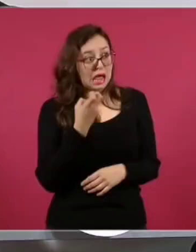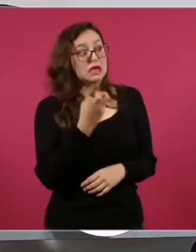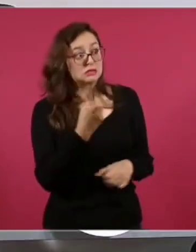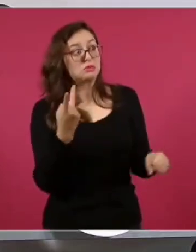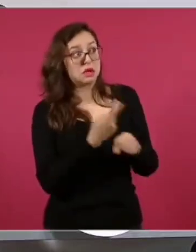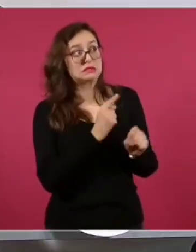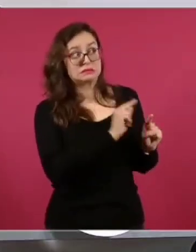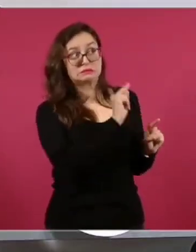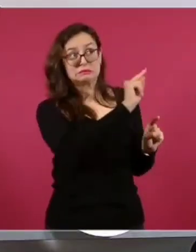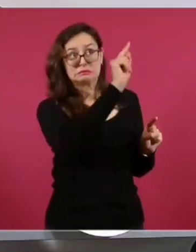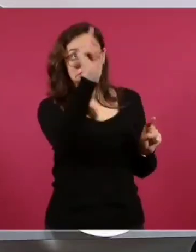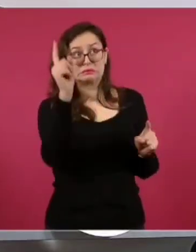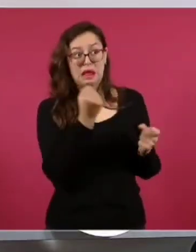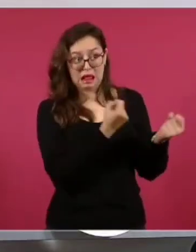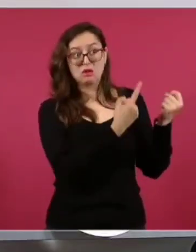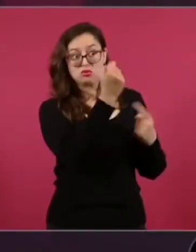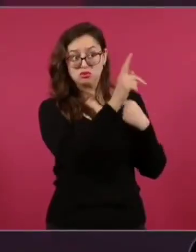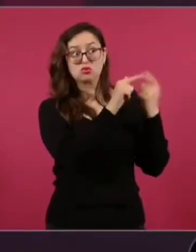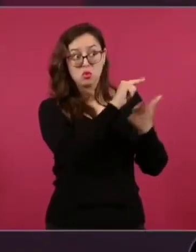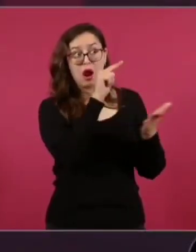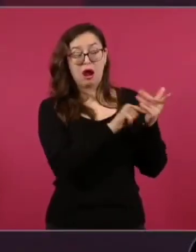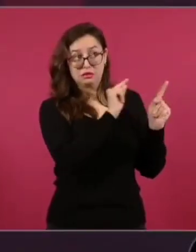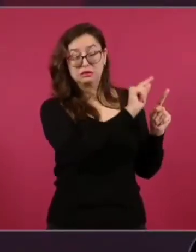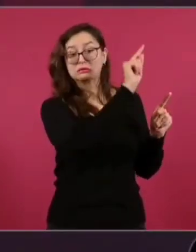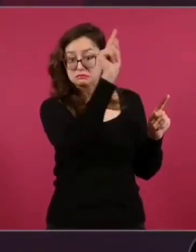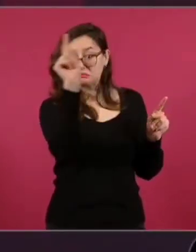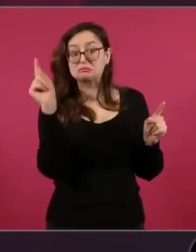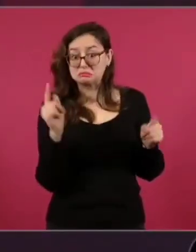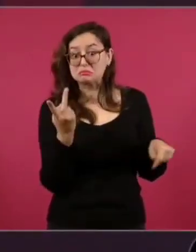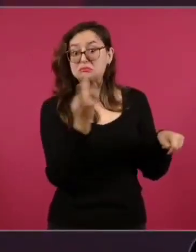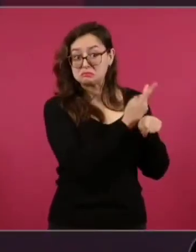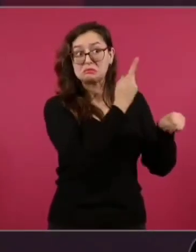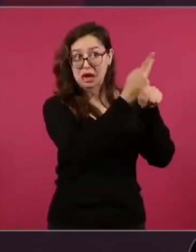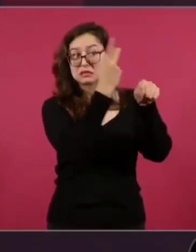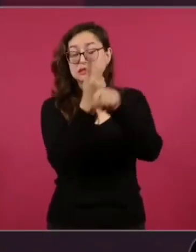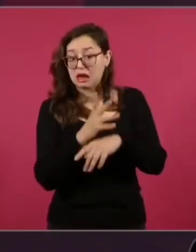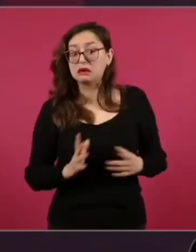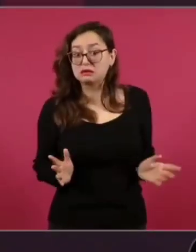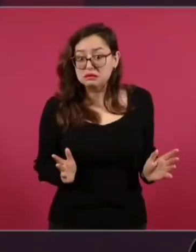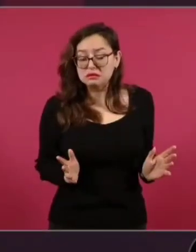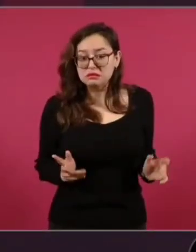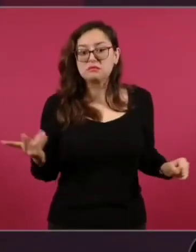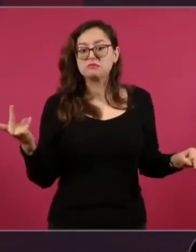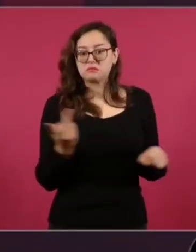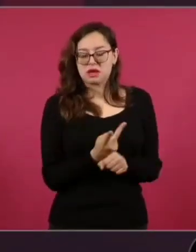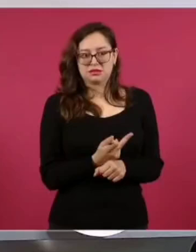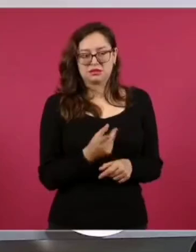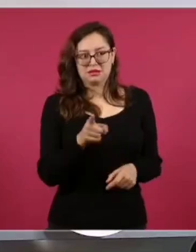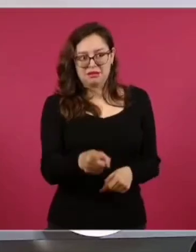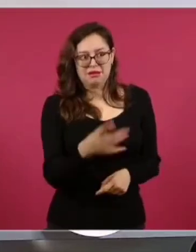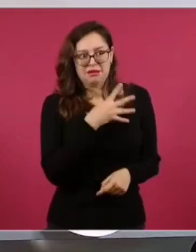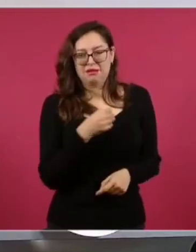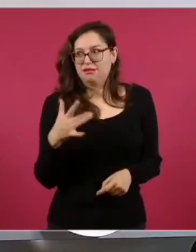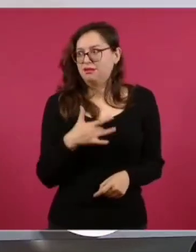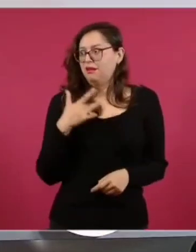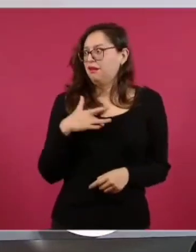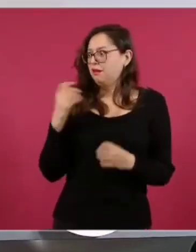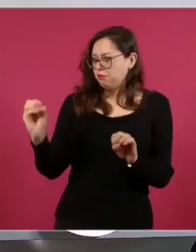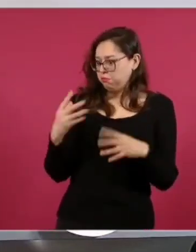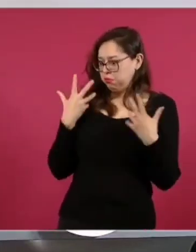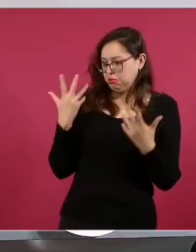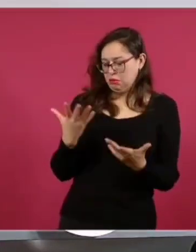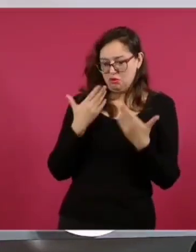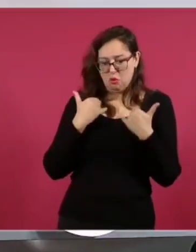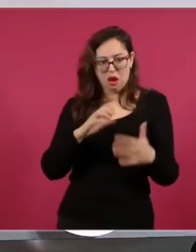¿Y qué sucede? Pues que esa falta de cariño, de amor genera